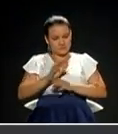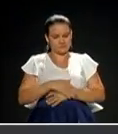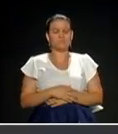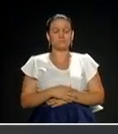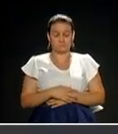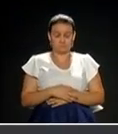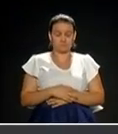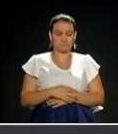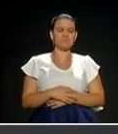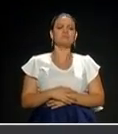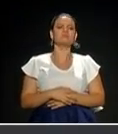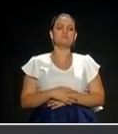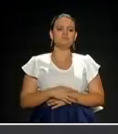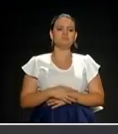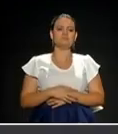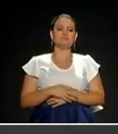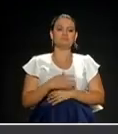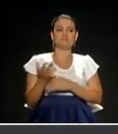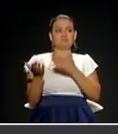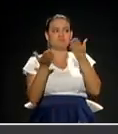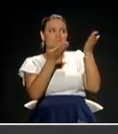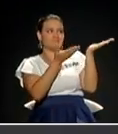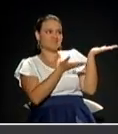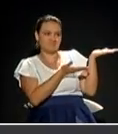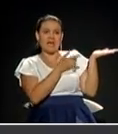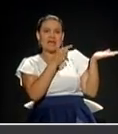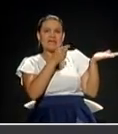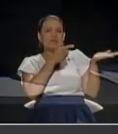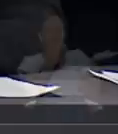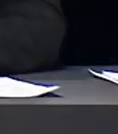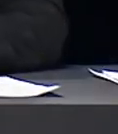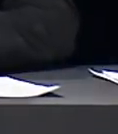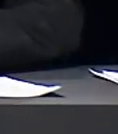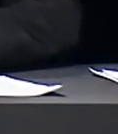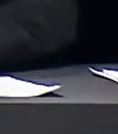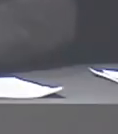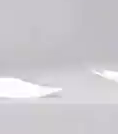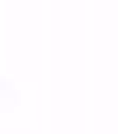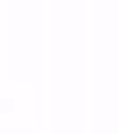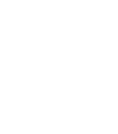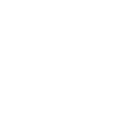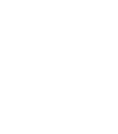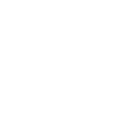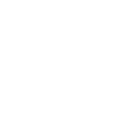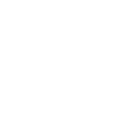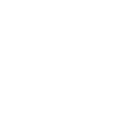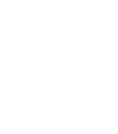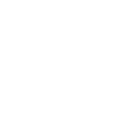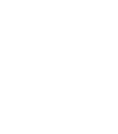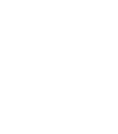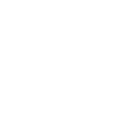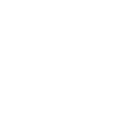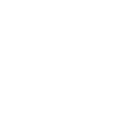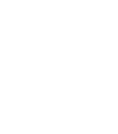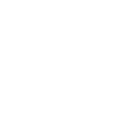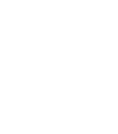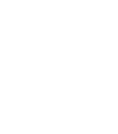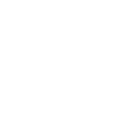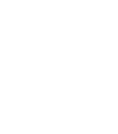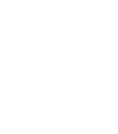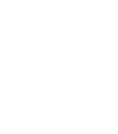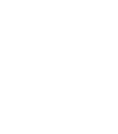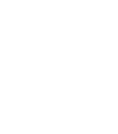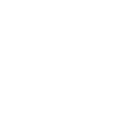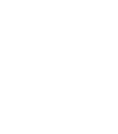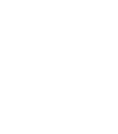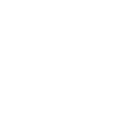selección de la pregunta. Aquí está el mejor escenario, los monumentos y los lugares de Medellín. También las imágenes son la unidad deportiva Atanasio Girardot,